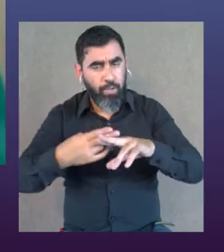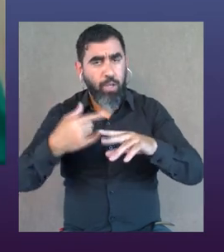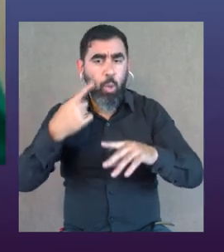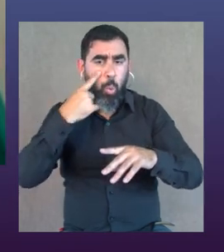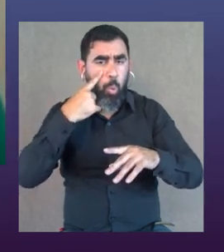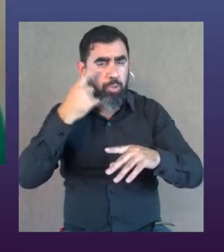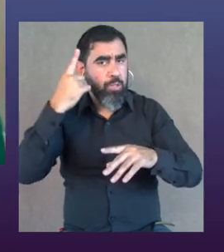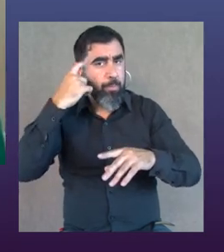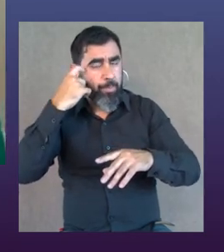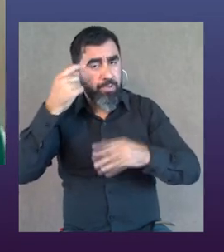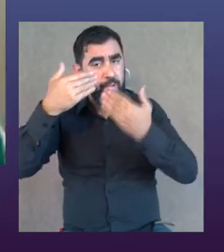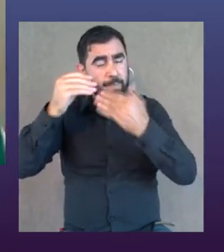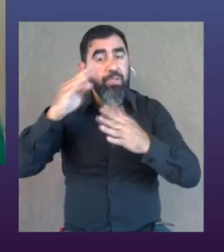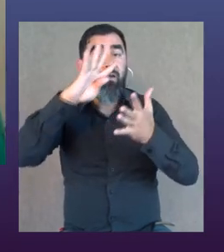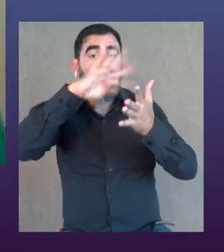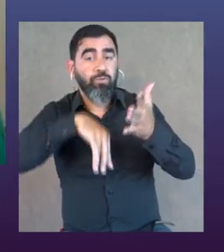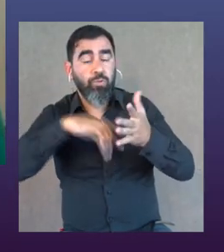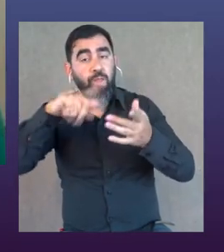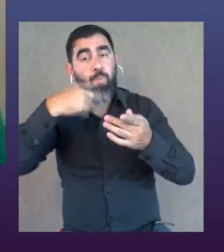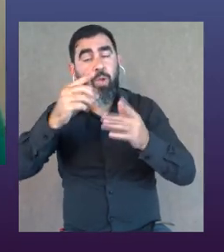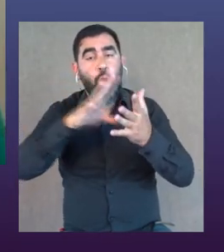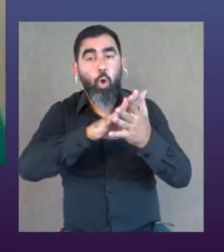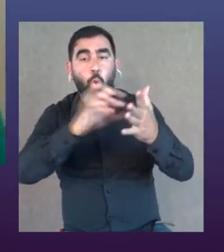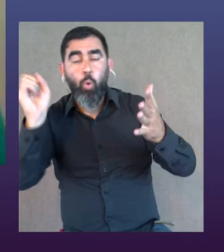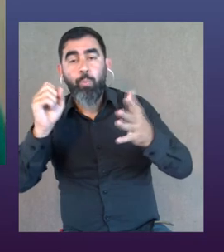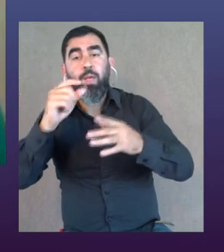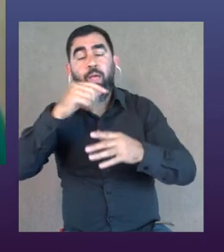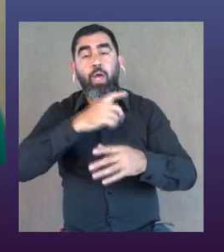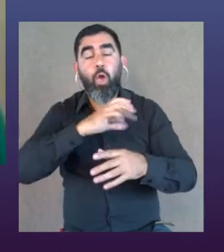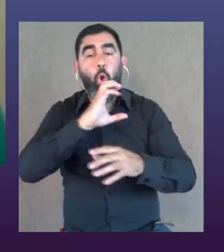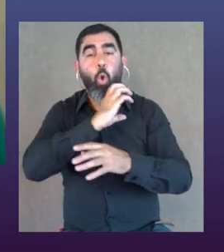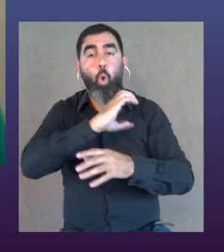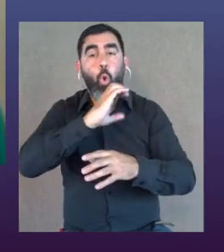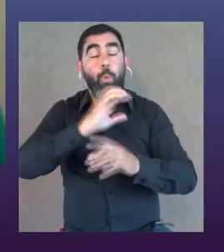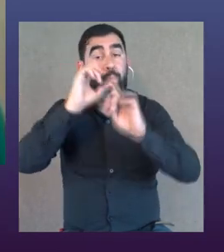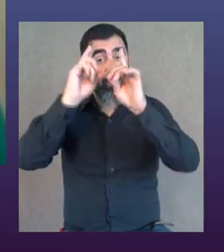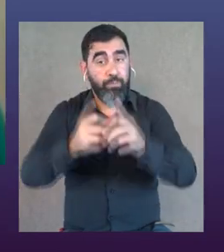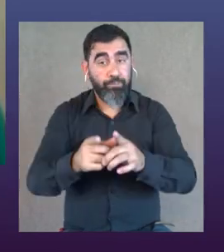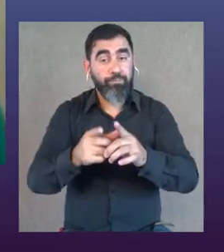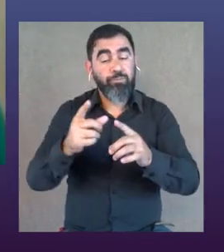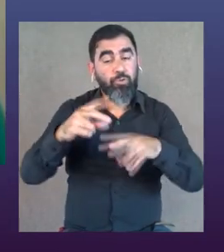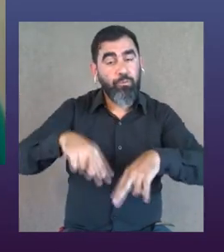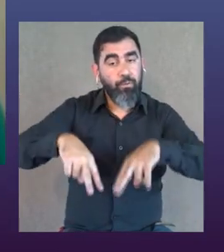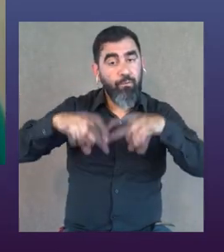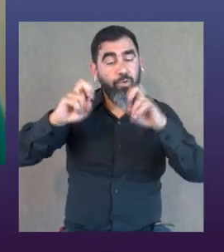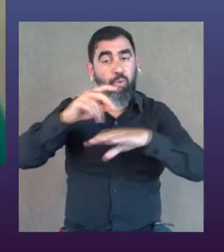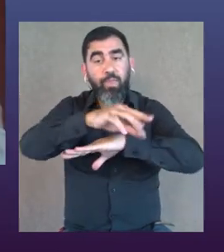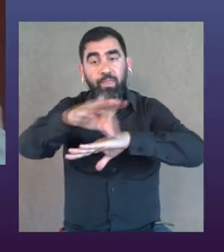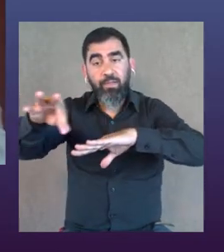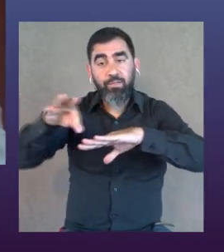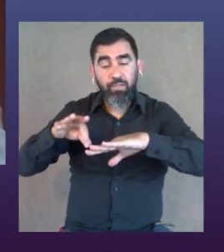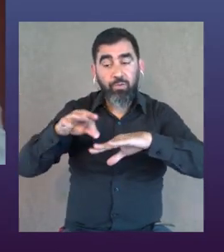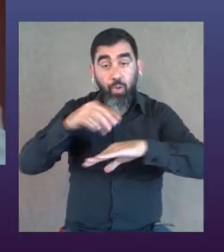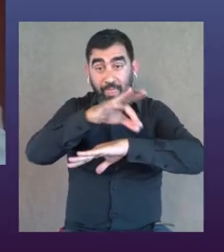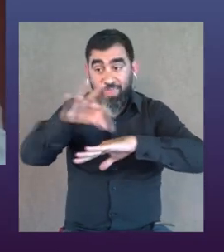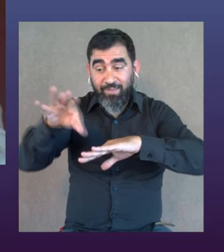atendieron, los volví a llamar, después conocí la experiencia, esto inició en Barcelona, después se replicó en la ciudad de Medellín con él y son estudios